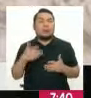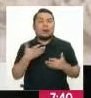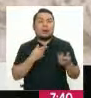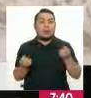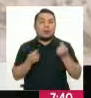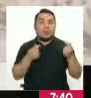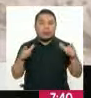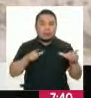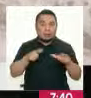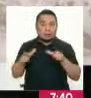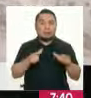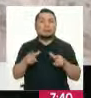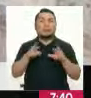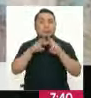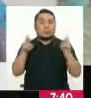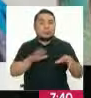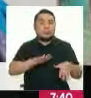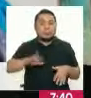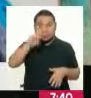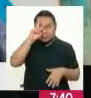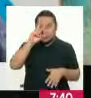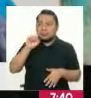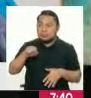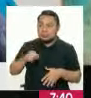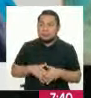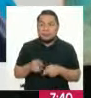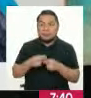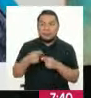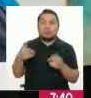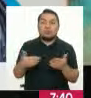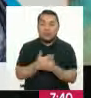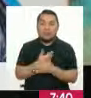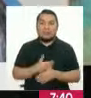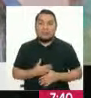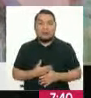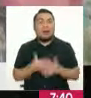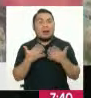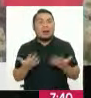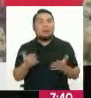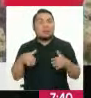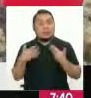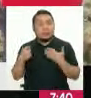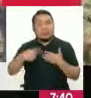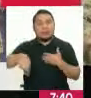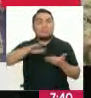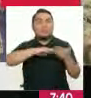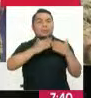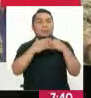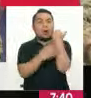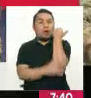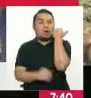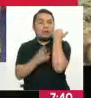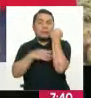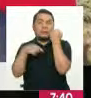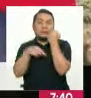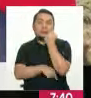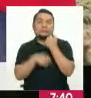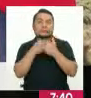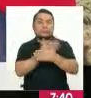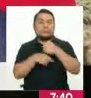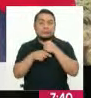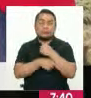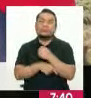gobiernos locales y regionales de nuestro país. Para que podamos alcanzar a esta población y cerrar esta brecha,